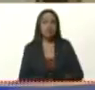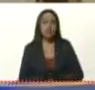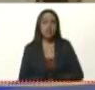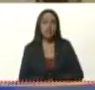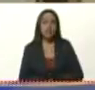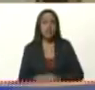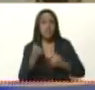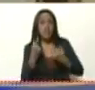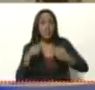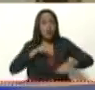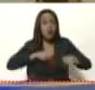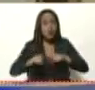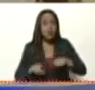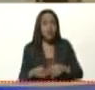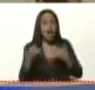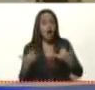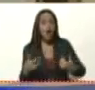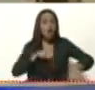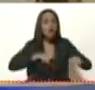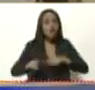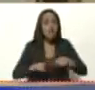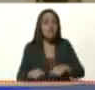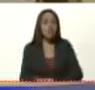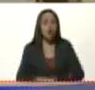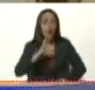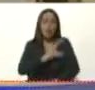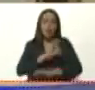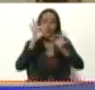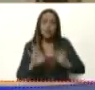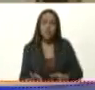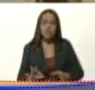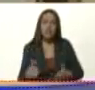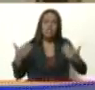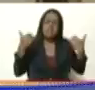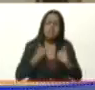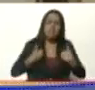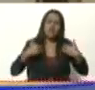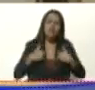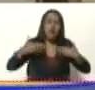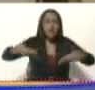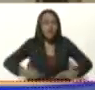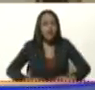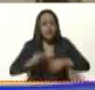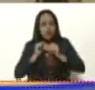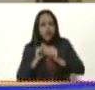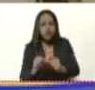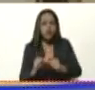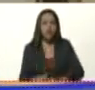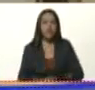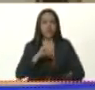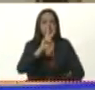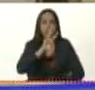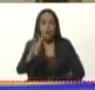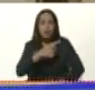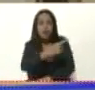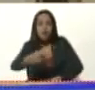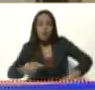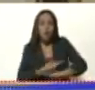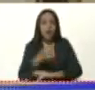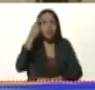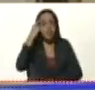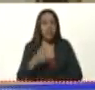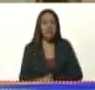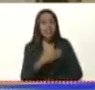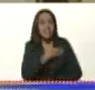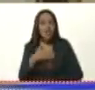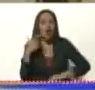coordinación, de la disciplina, del sacrificio, del esfuerzo, de la dedicación. Veinticuatro horas del día. Exijo